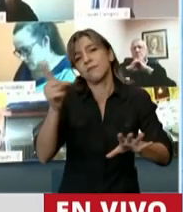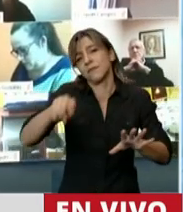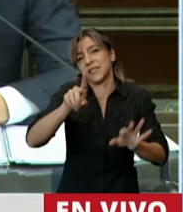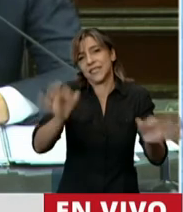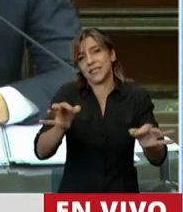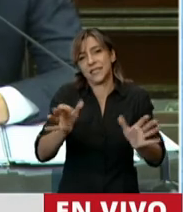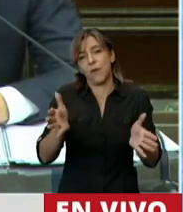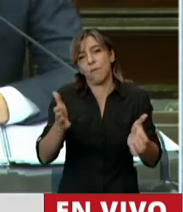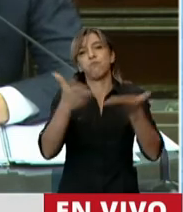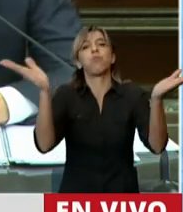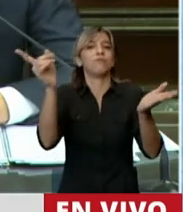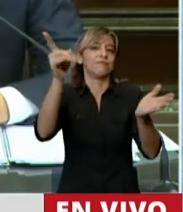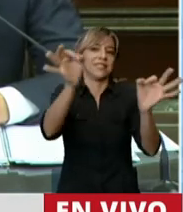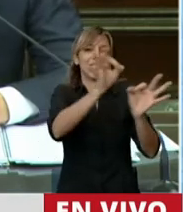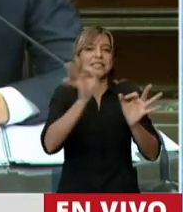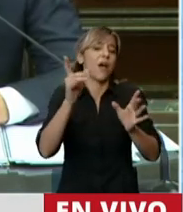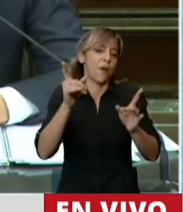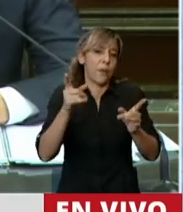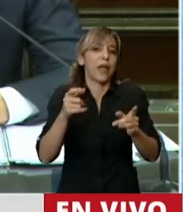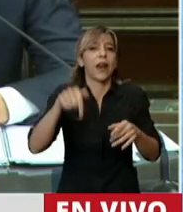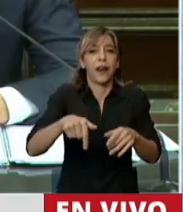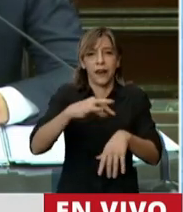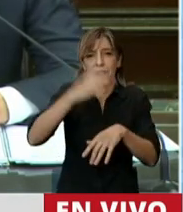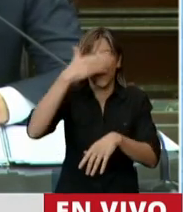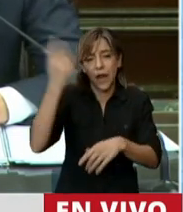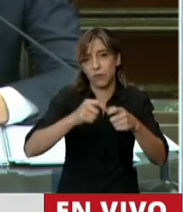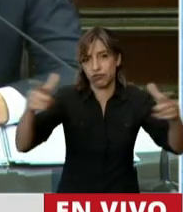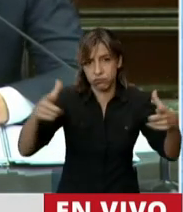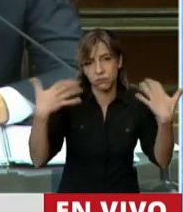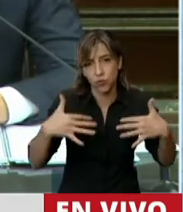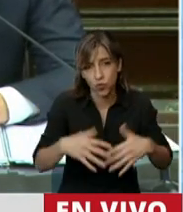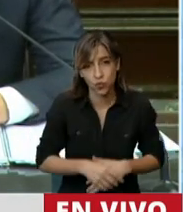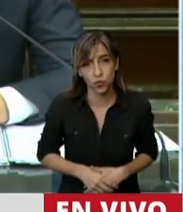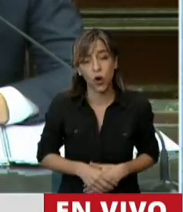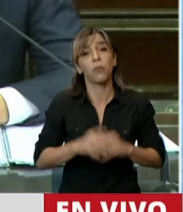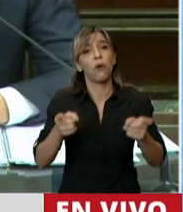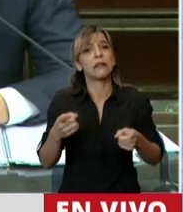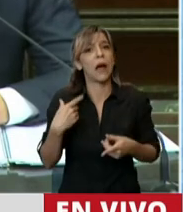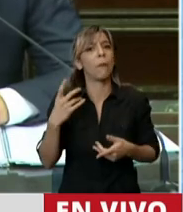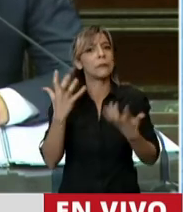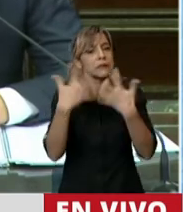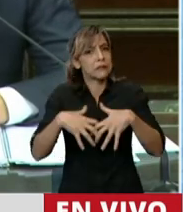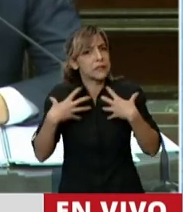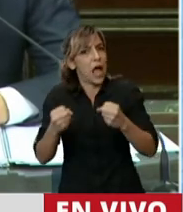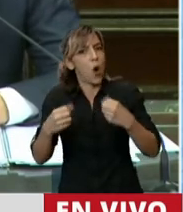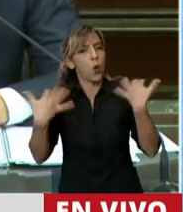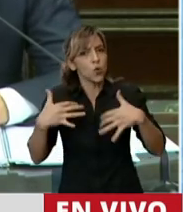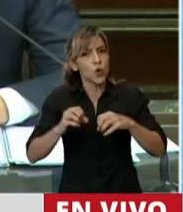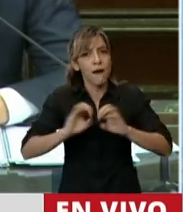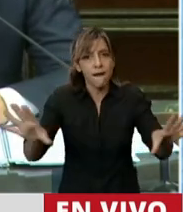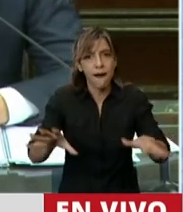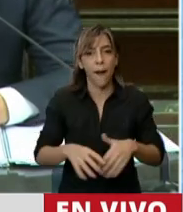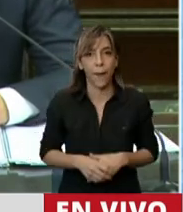la cantidad de casos que tenemos, pero la verdad es que el colapso del sistema sanitario de nuestra provincia es grave. No